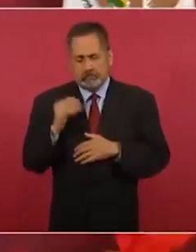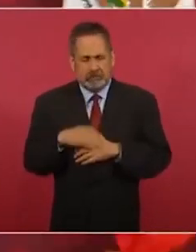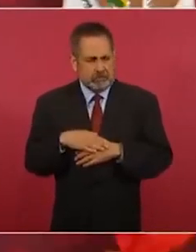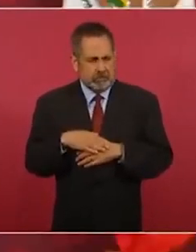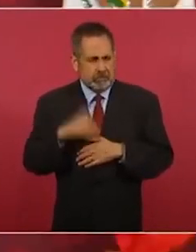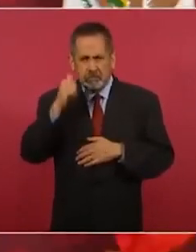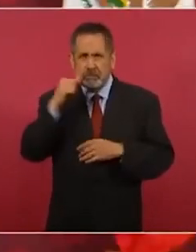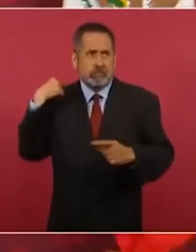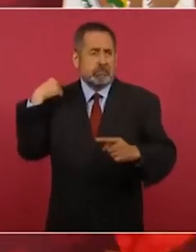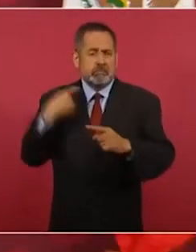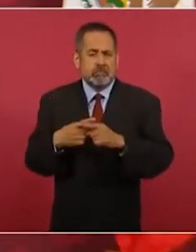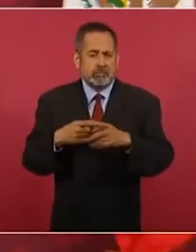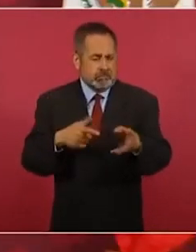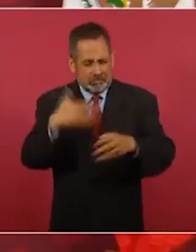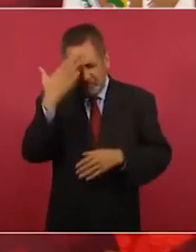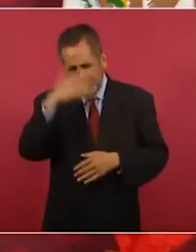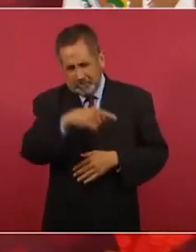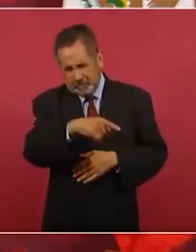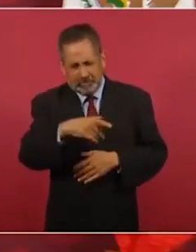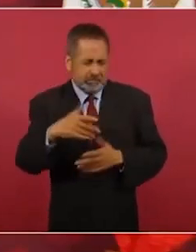¿Saben de dónde viene eso?